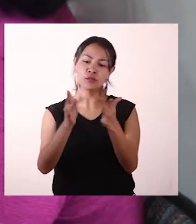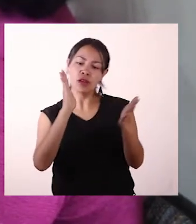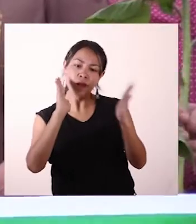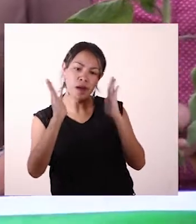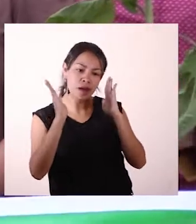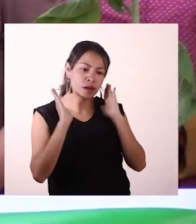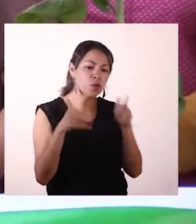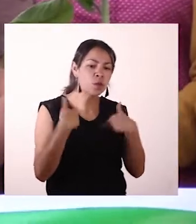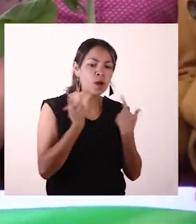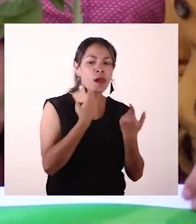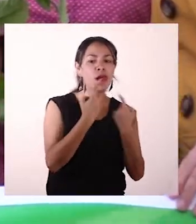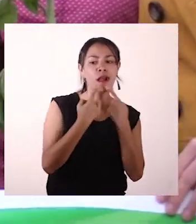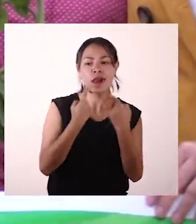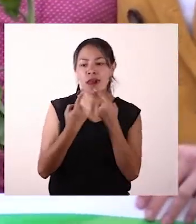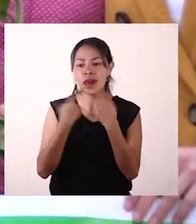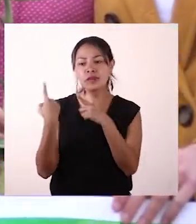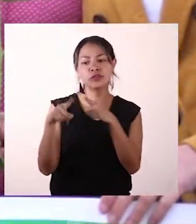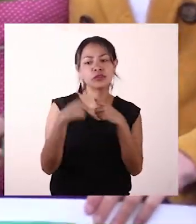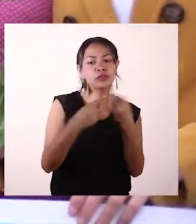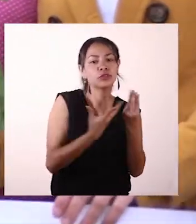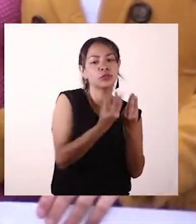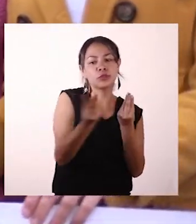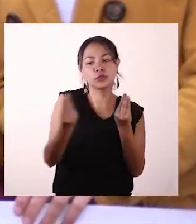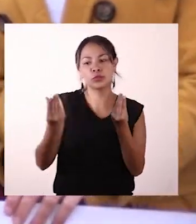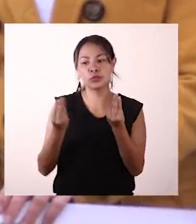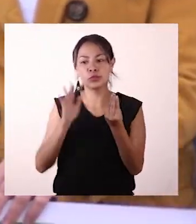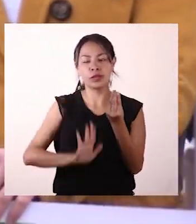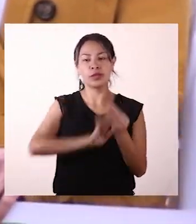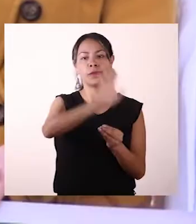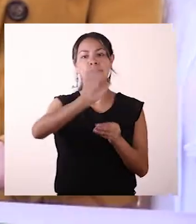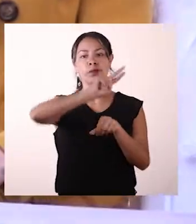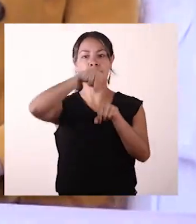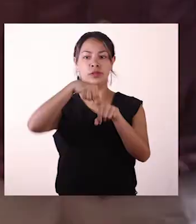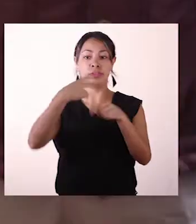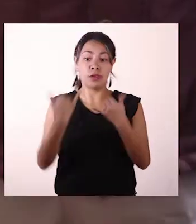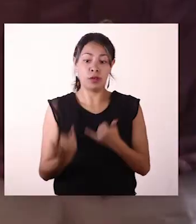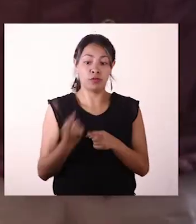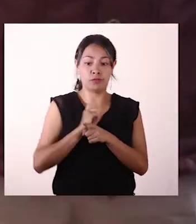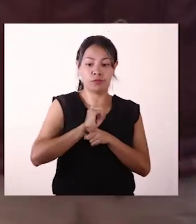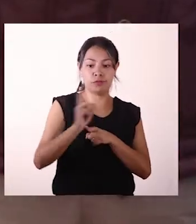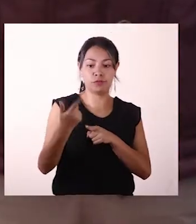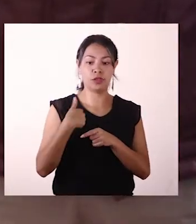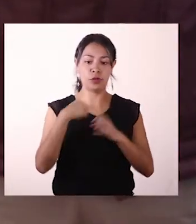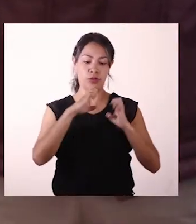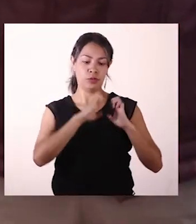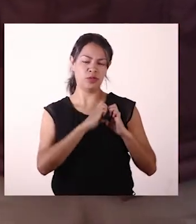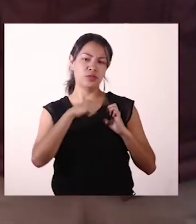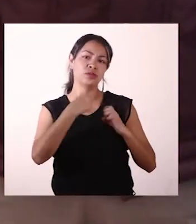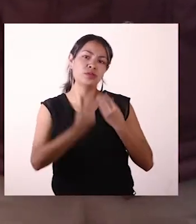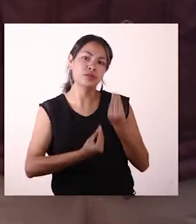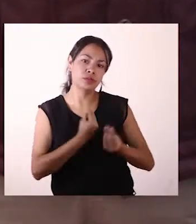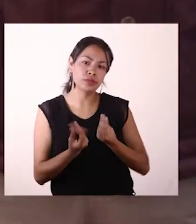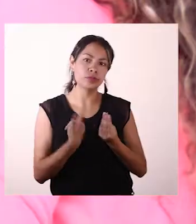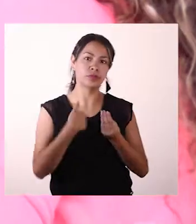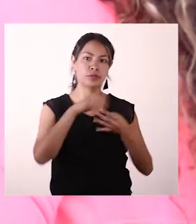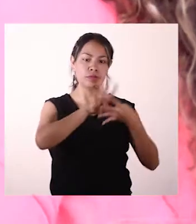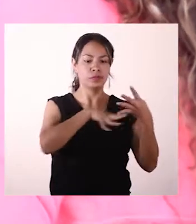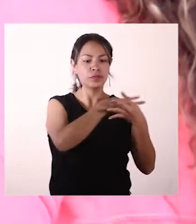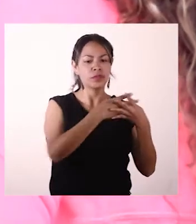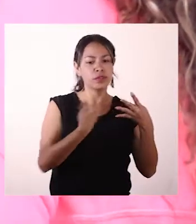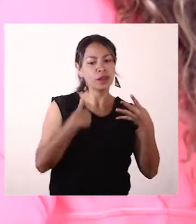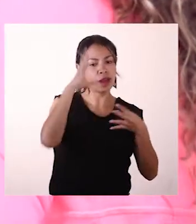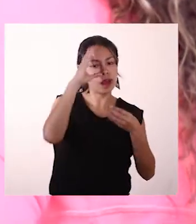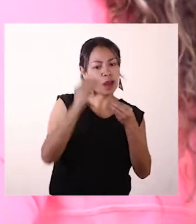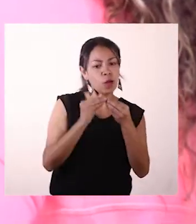escuchar y dialogar con los diversos grupos poblacionales del departamento. Durante esta semana, el gobernador de Nariño, Camilo Romero, estableció una